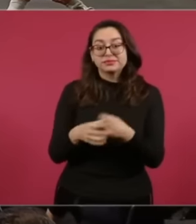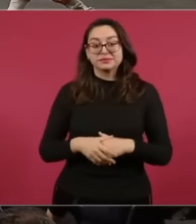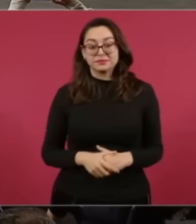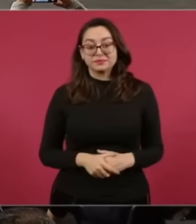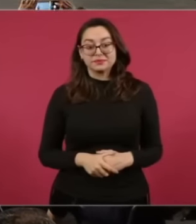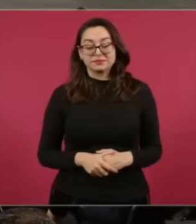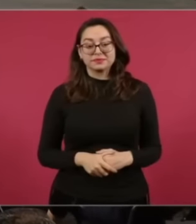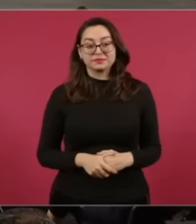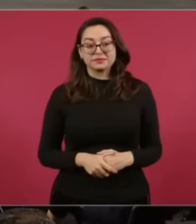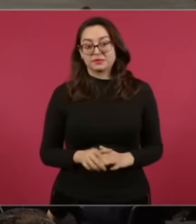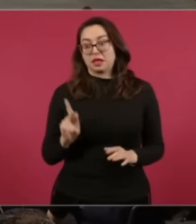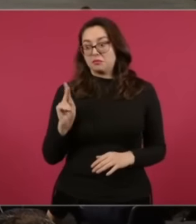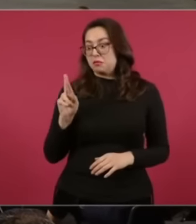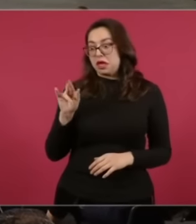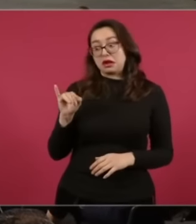El PRD no está